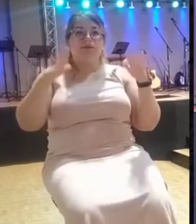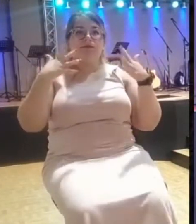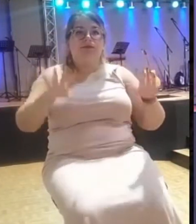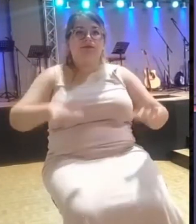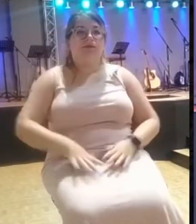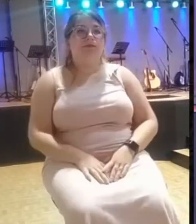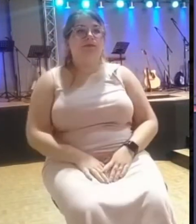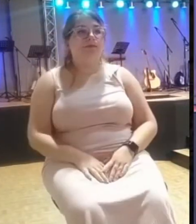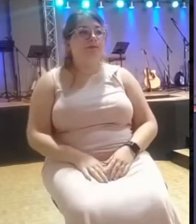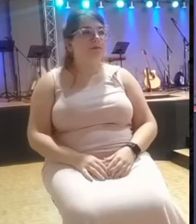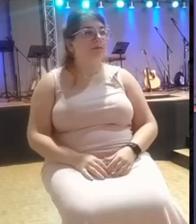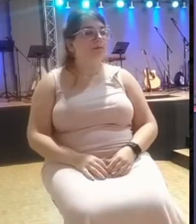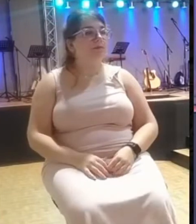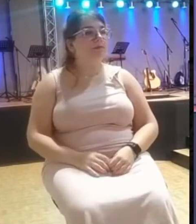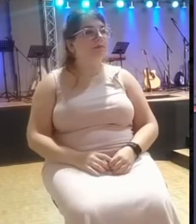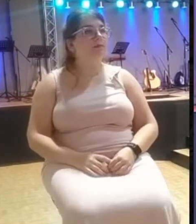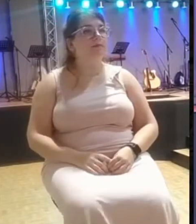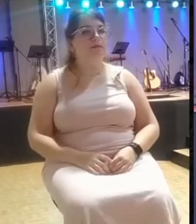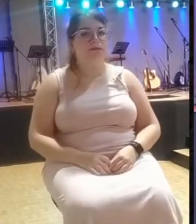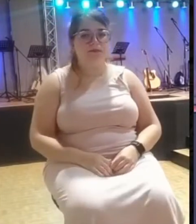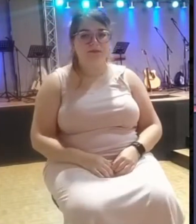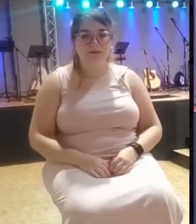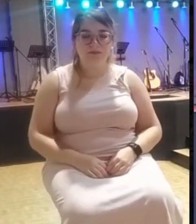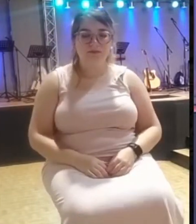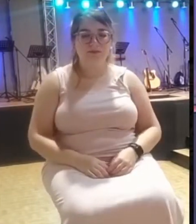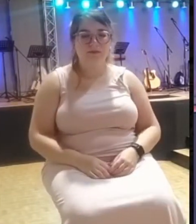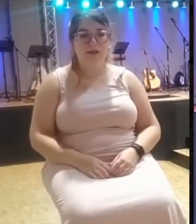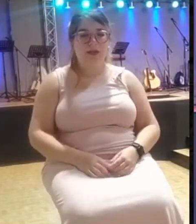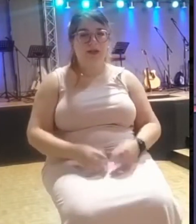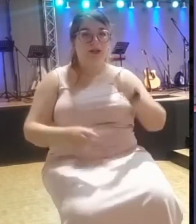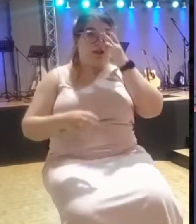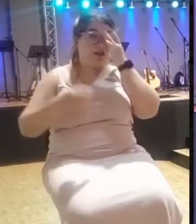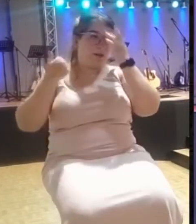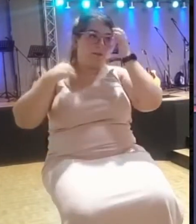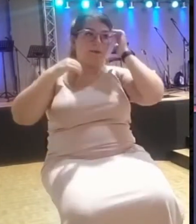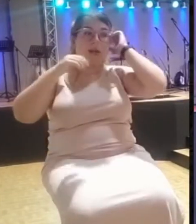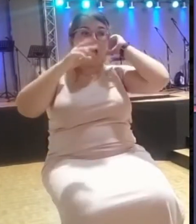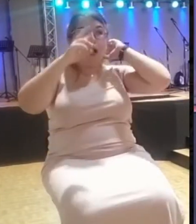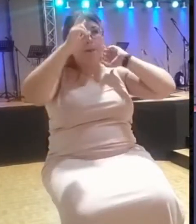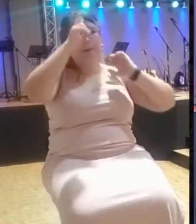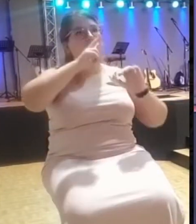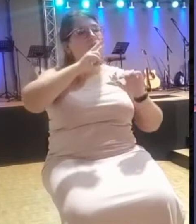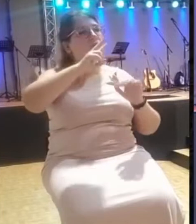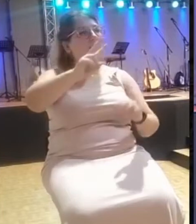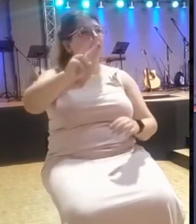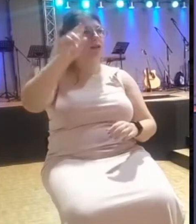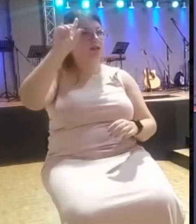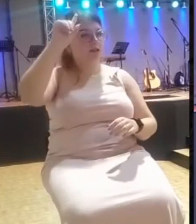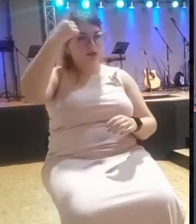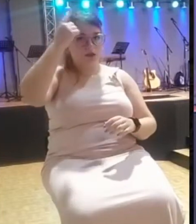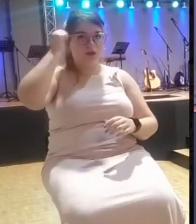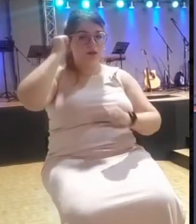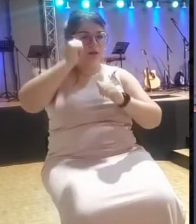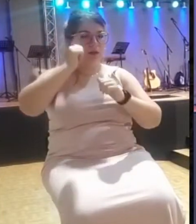Destruía a los profetas de Jehová. Pero fíjate que no pudo hacerlo y fue al contrario,